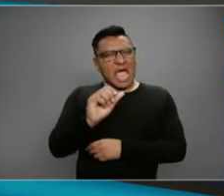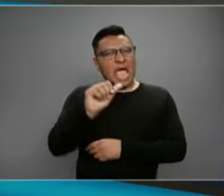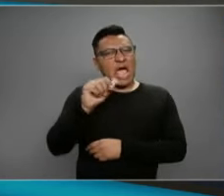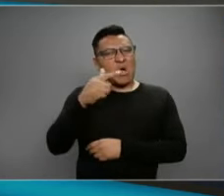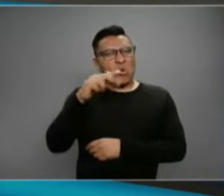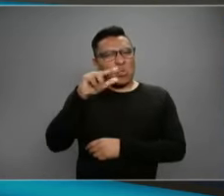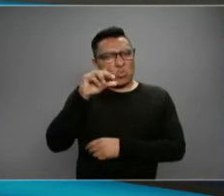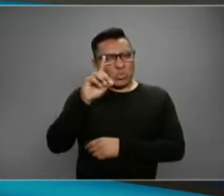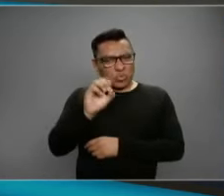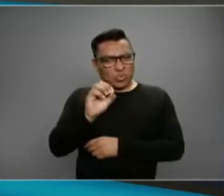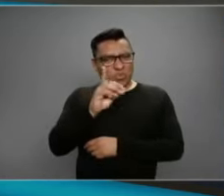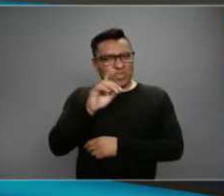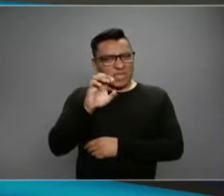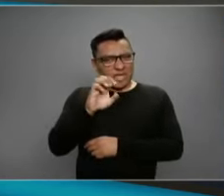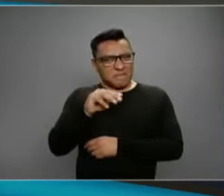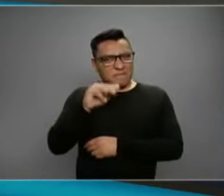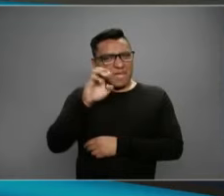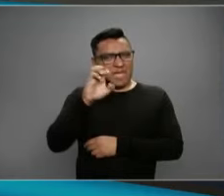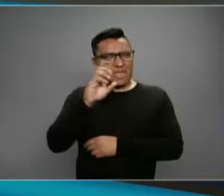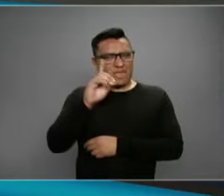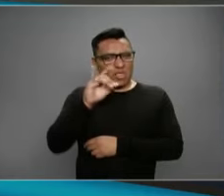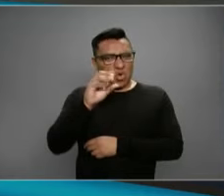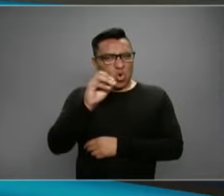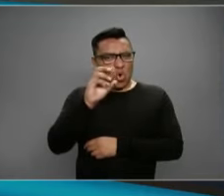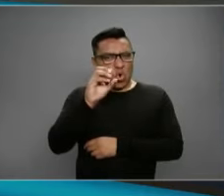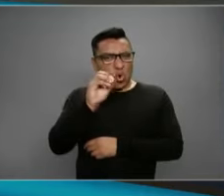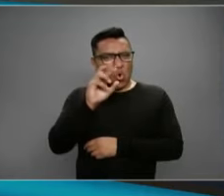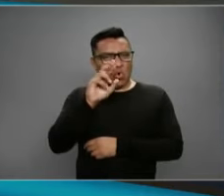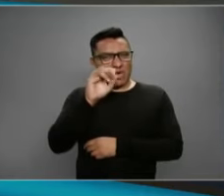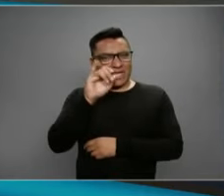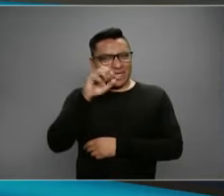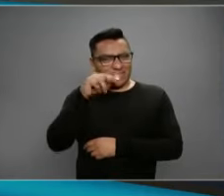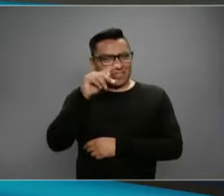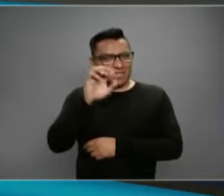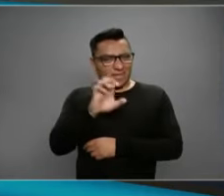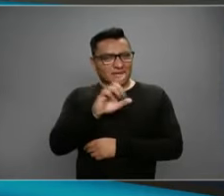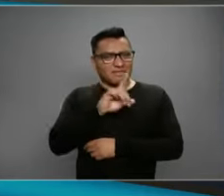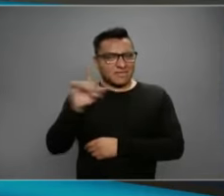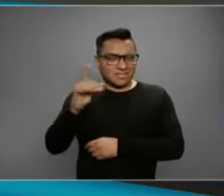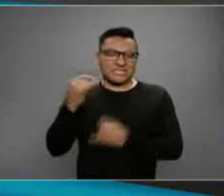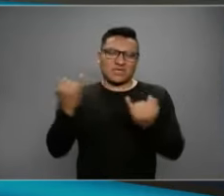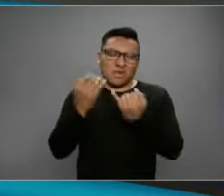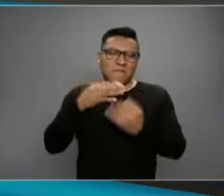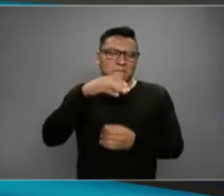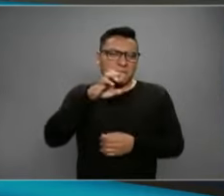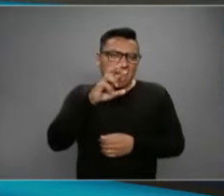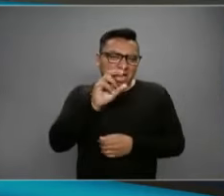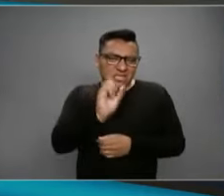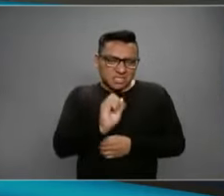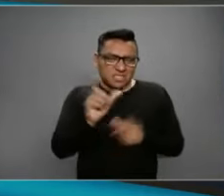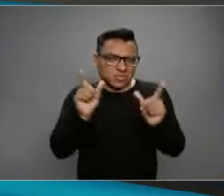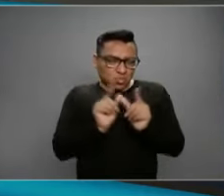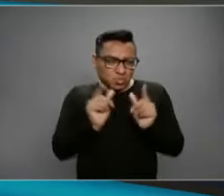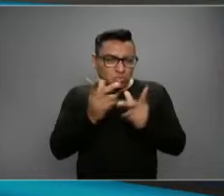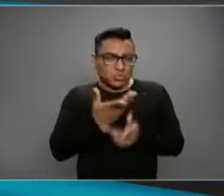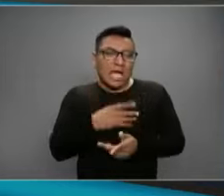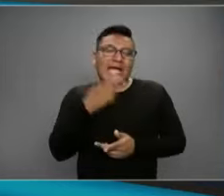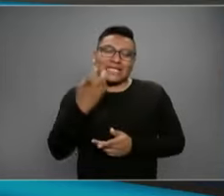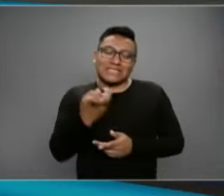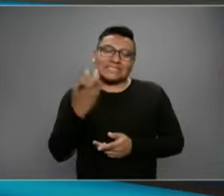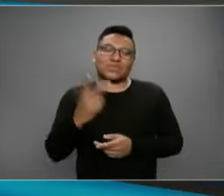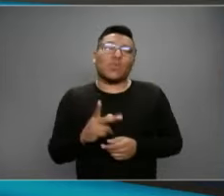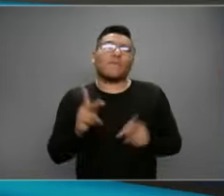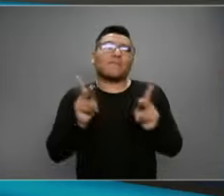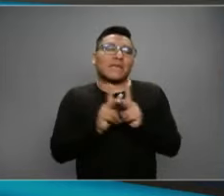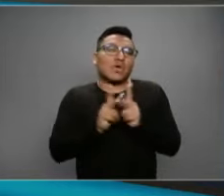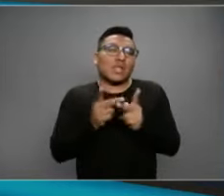Oriente, también era un coronavirus, por ponerle un nombre, un primo hermano de este nuevo coronavirus, que estaba